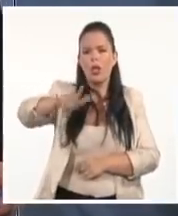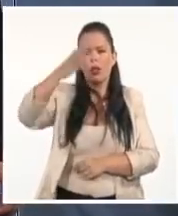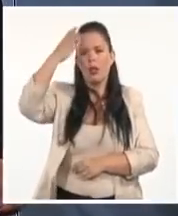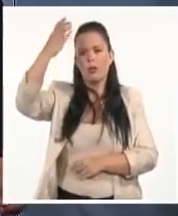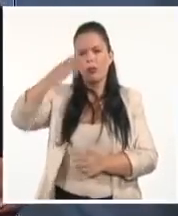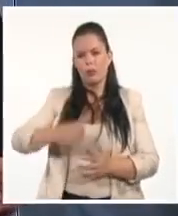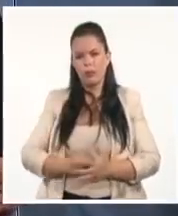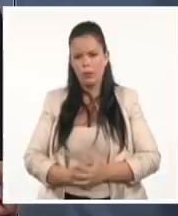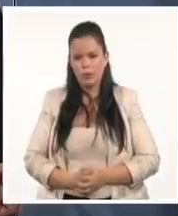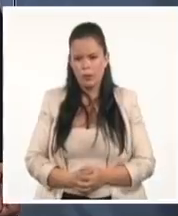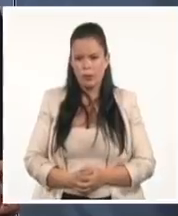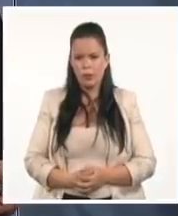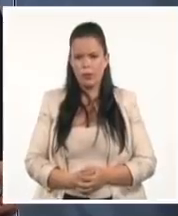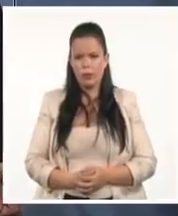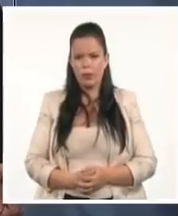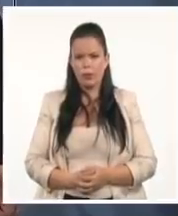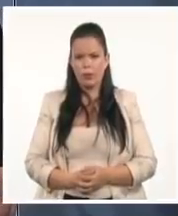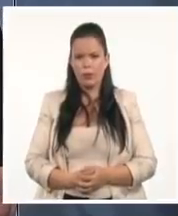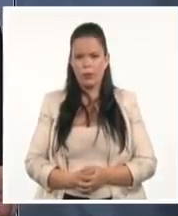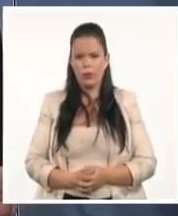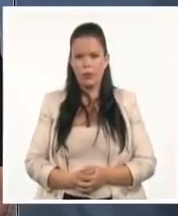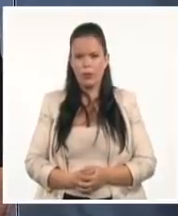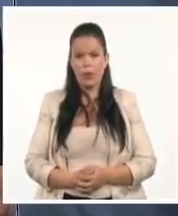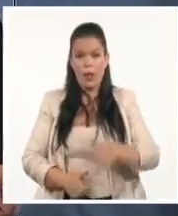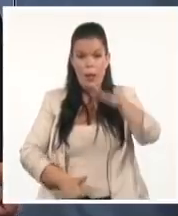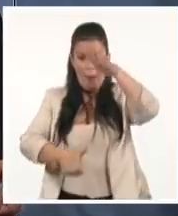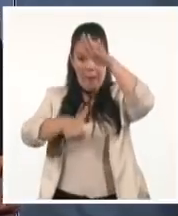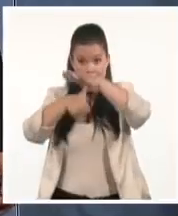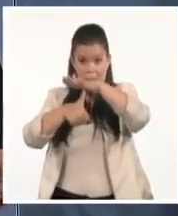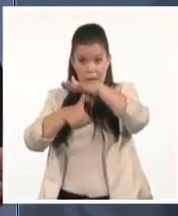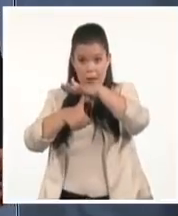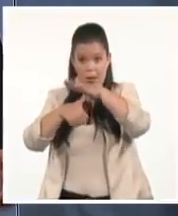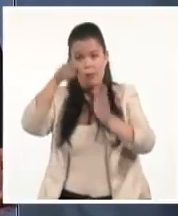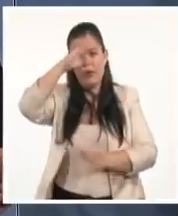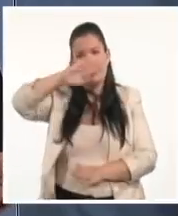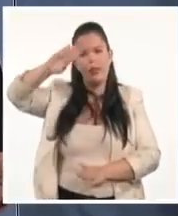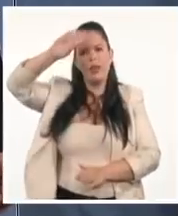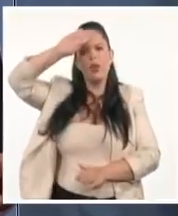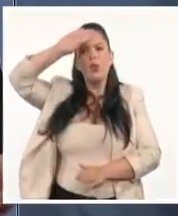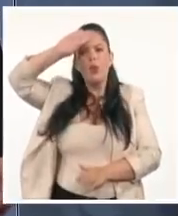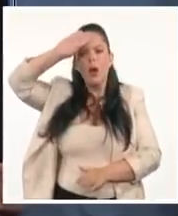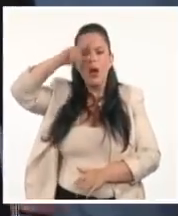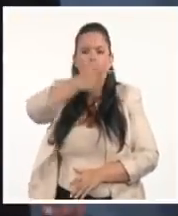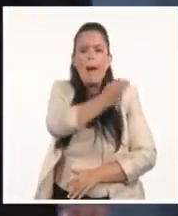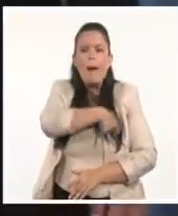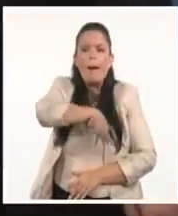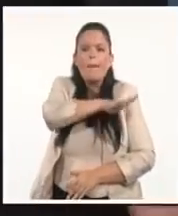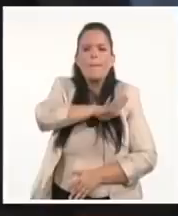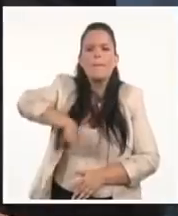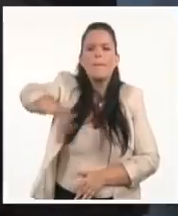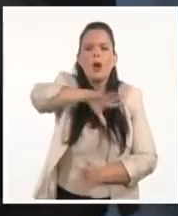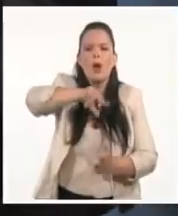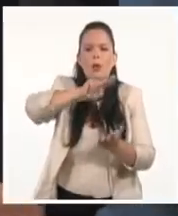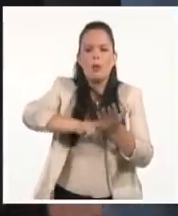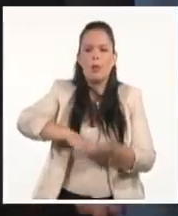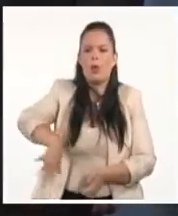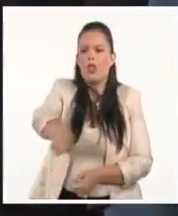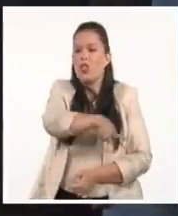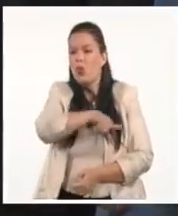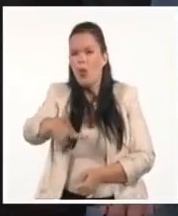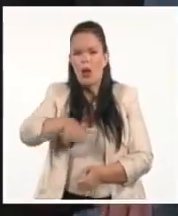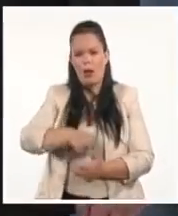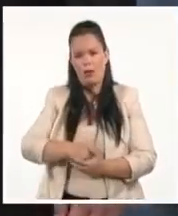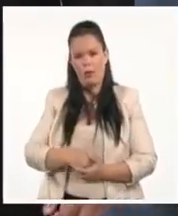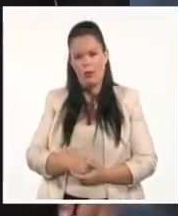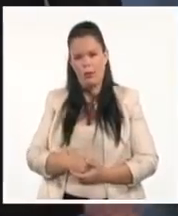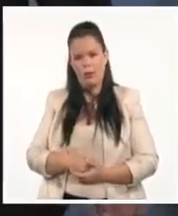República es ante todo un ciudadano cubano. Si, juzgue usted y dígame si su deber era o no, este que